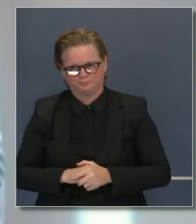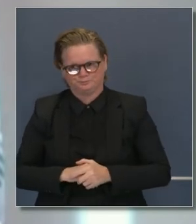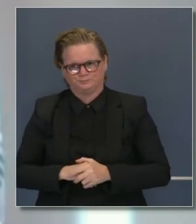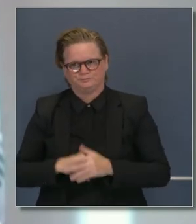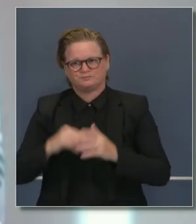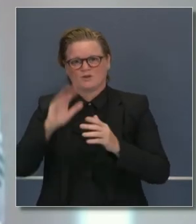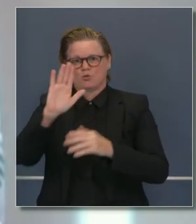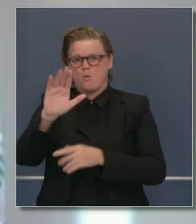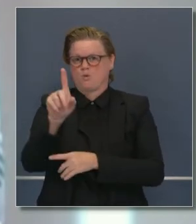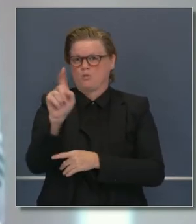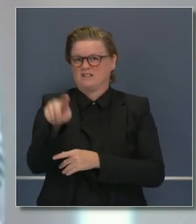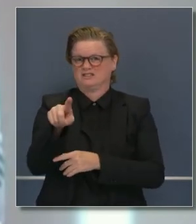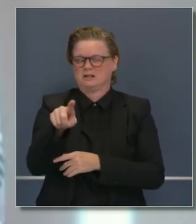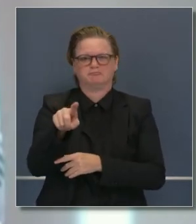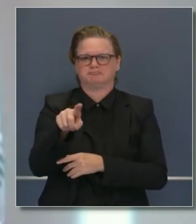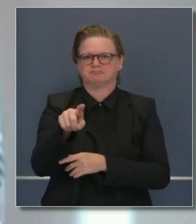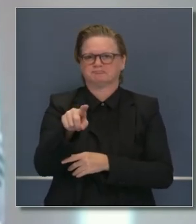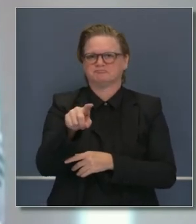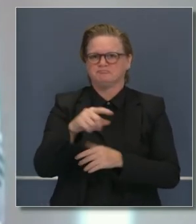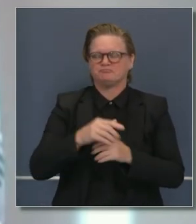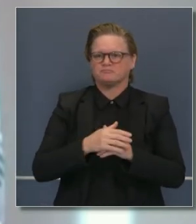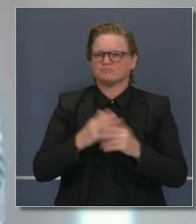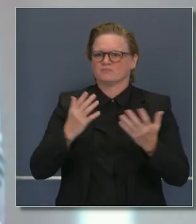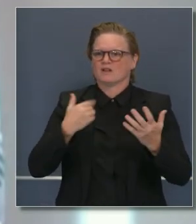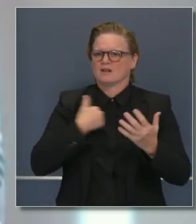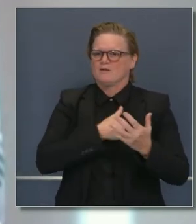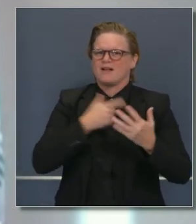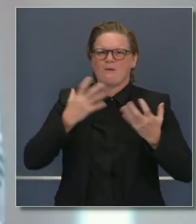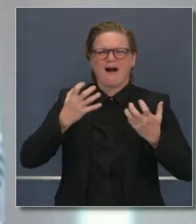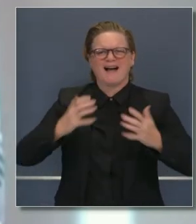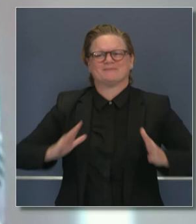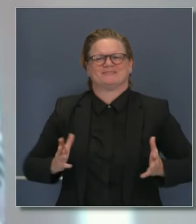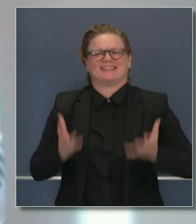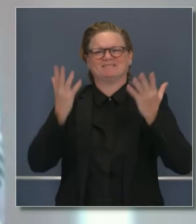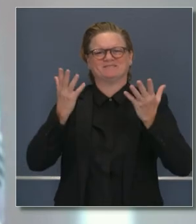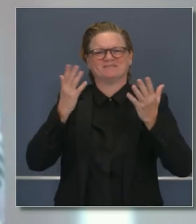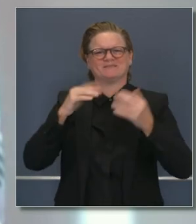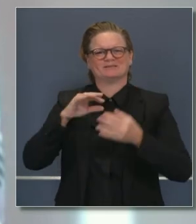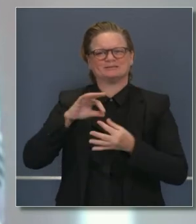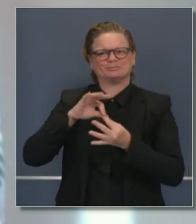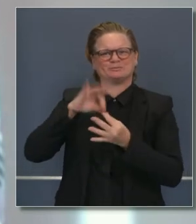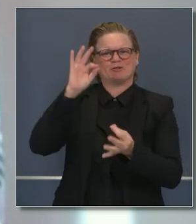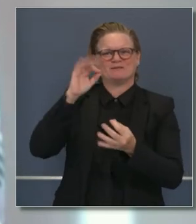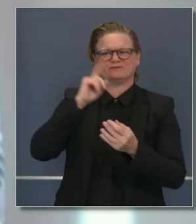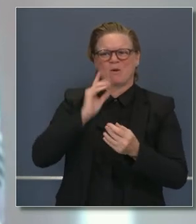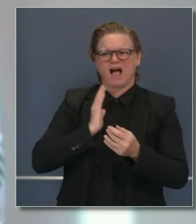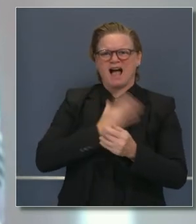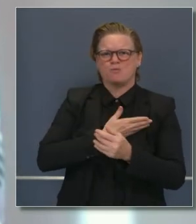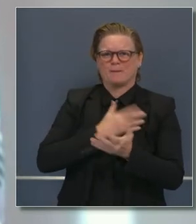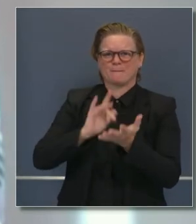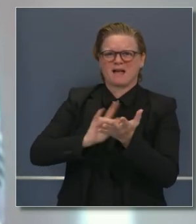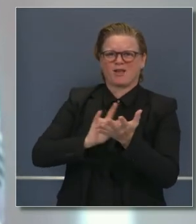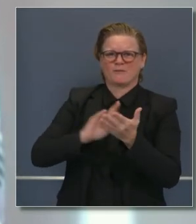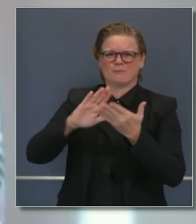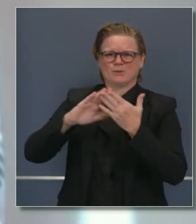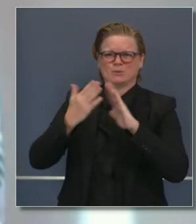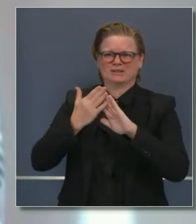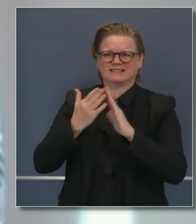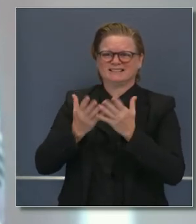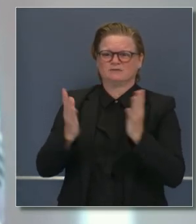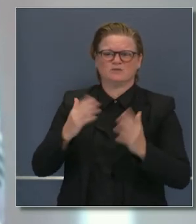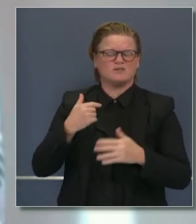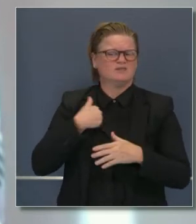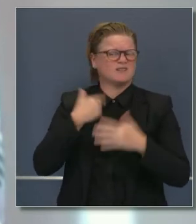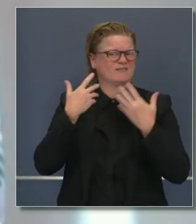Gracias, Sofía, por esa importante pregunta. Tantas personas están enfrentando esta realidad. En California,